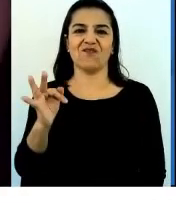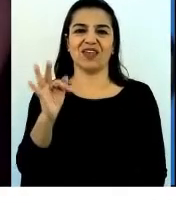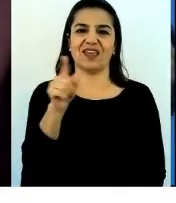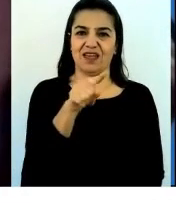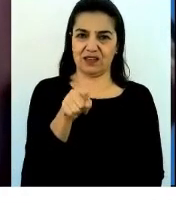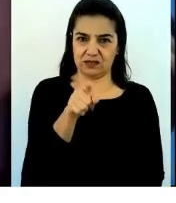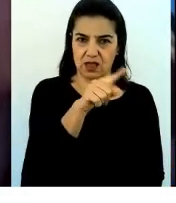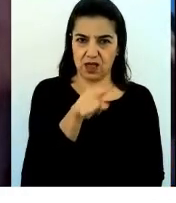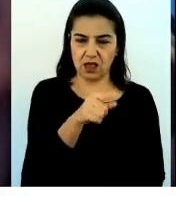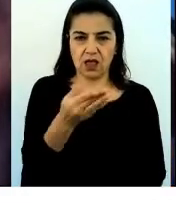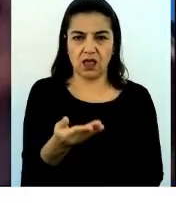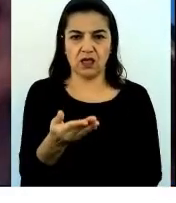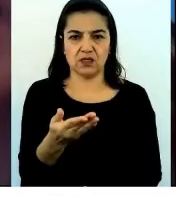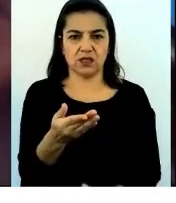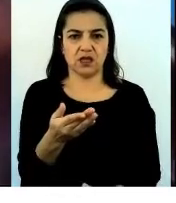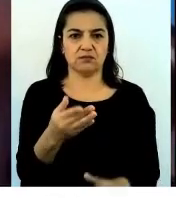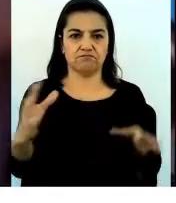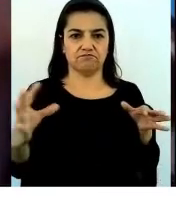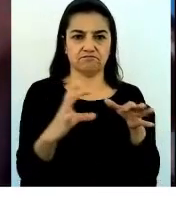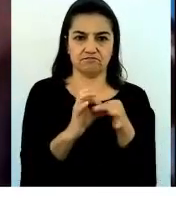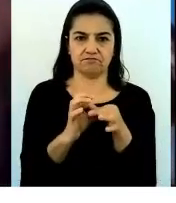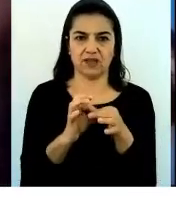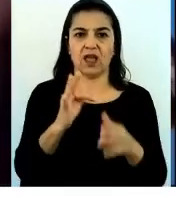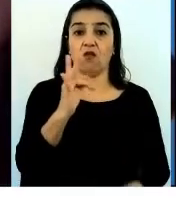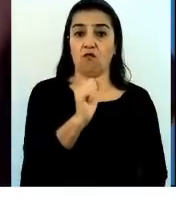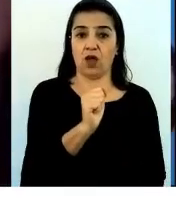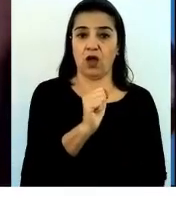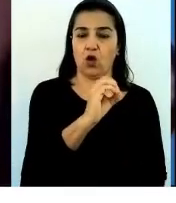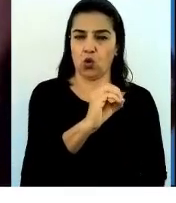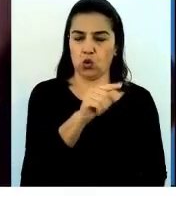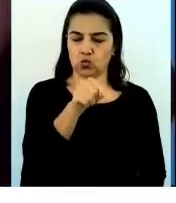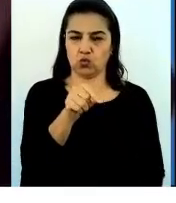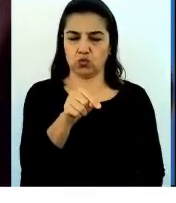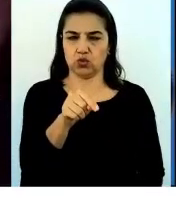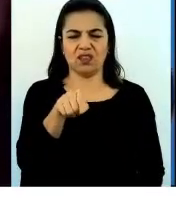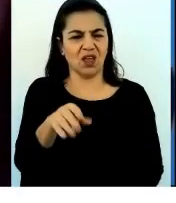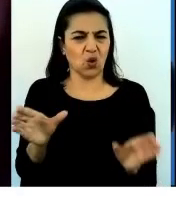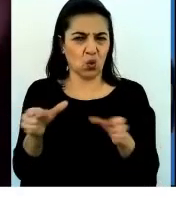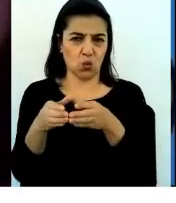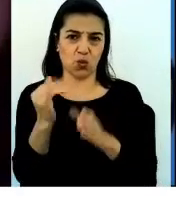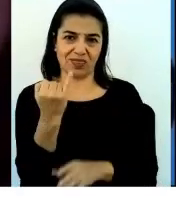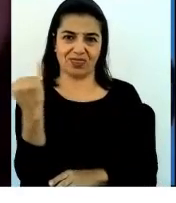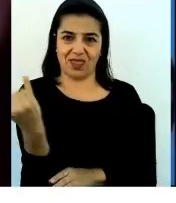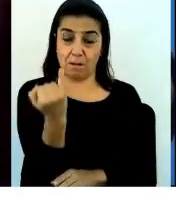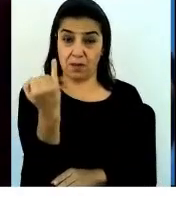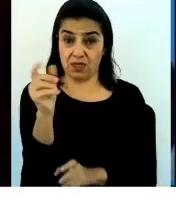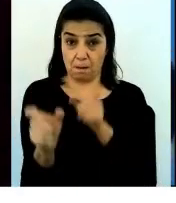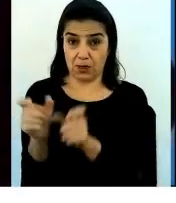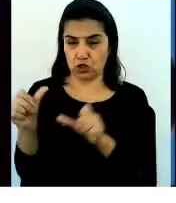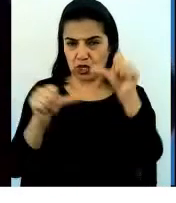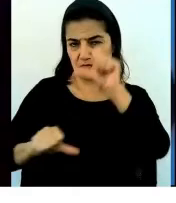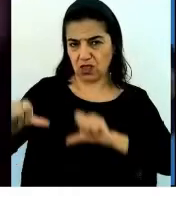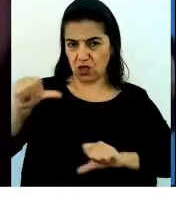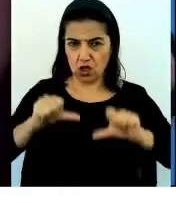con el FAO. Y este grupo es un grupo independiente de investigadores y científicos líderes.